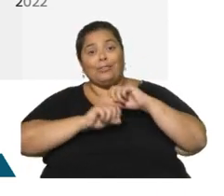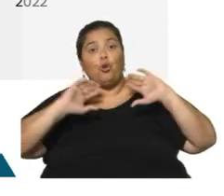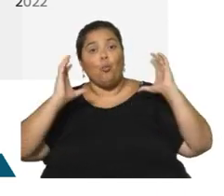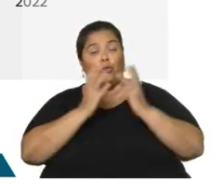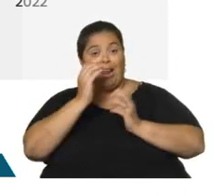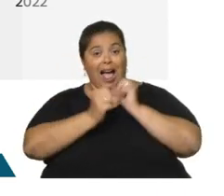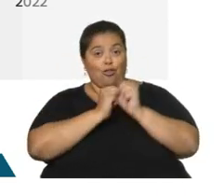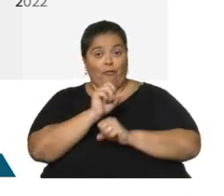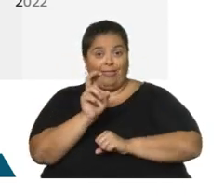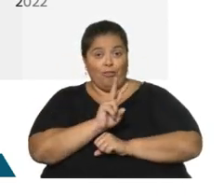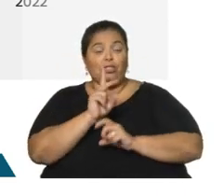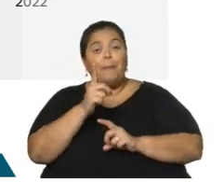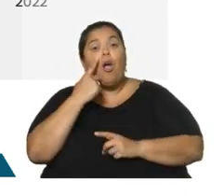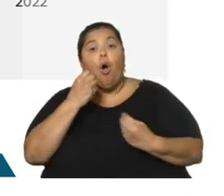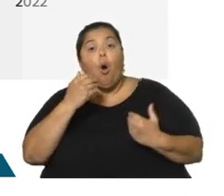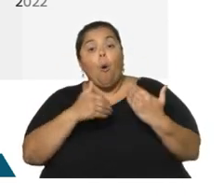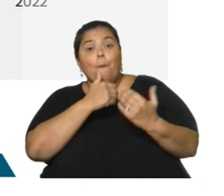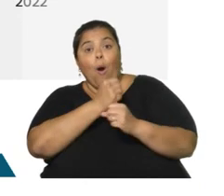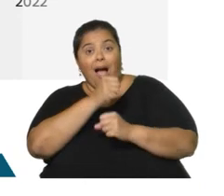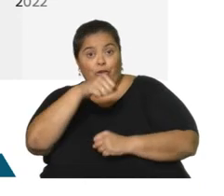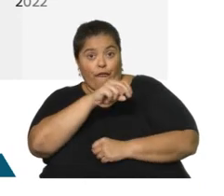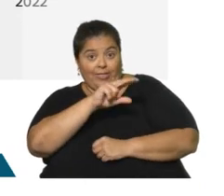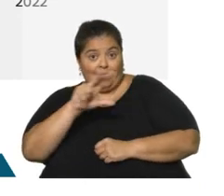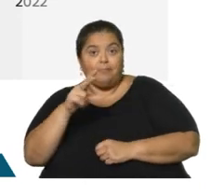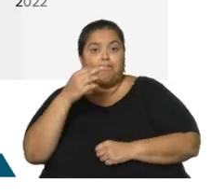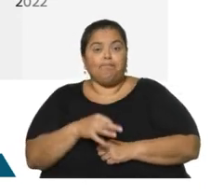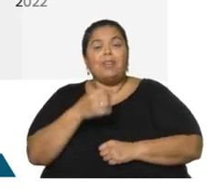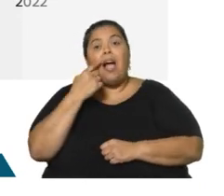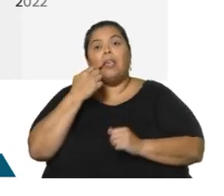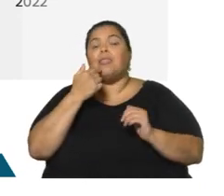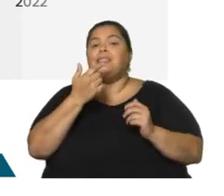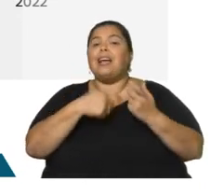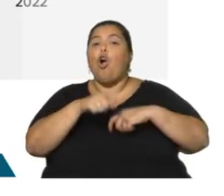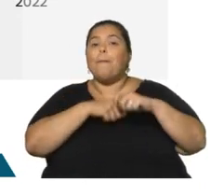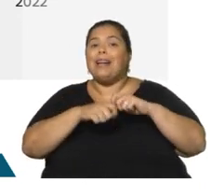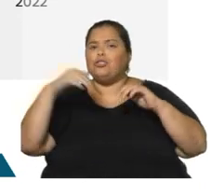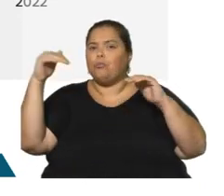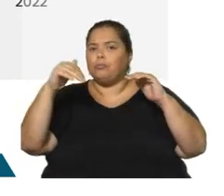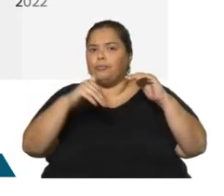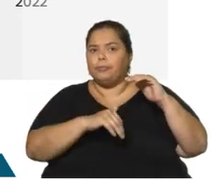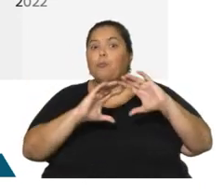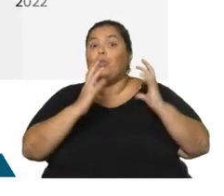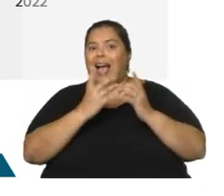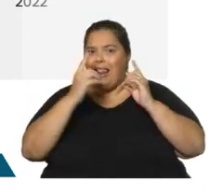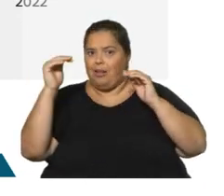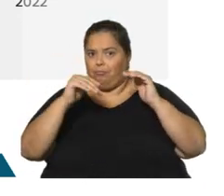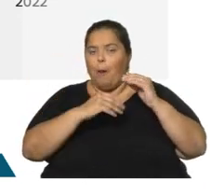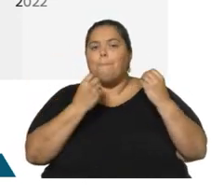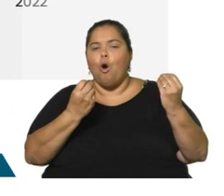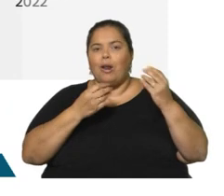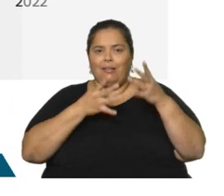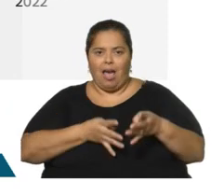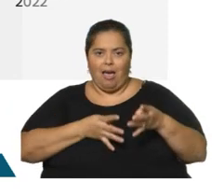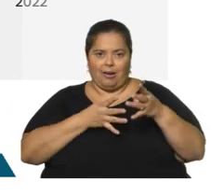previsiones del próximo año. Está empujada hacia abajo el comercio a nivel mundial por los efectos de la guerra en Ucrania, una inflación que es